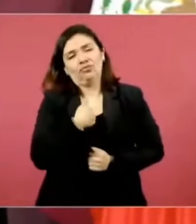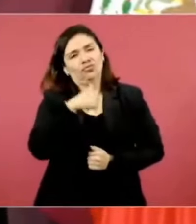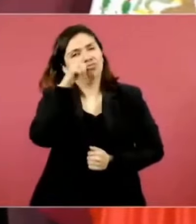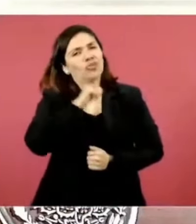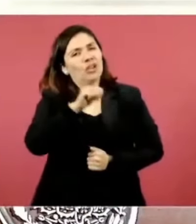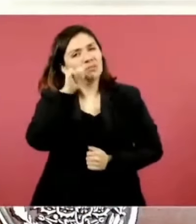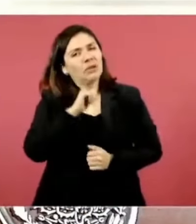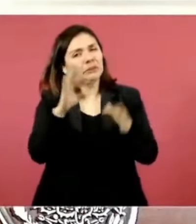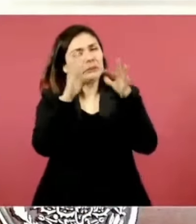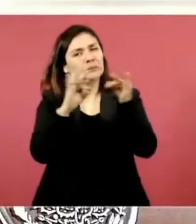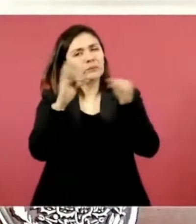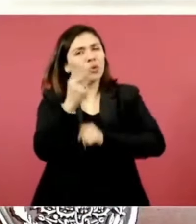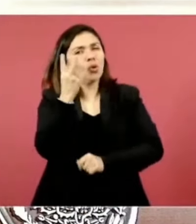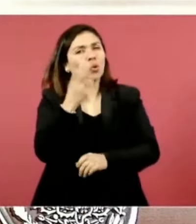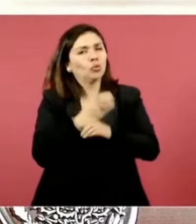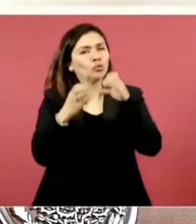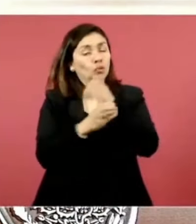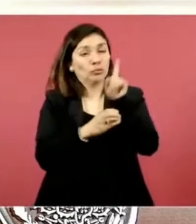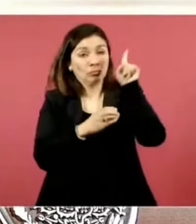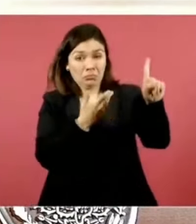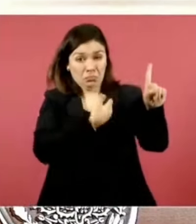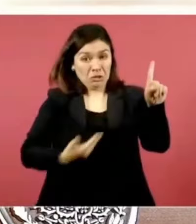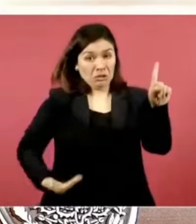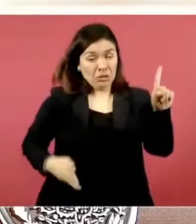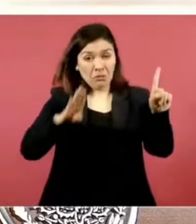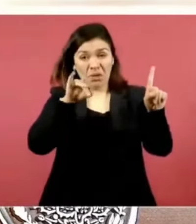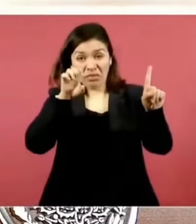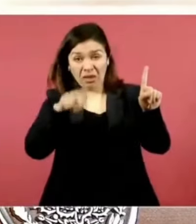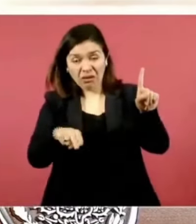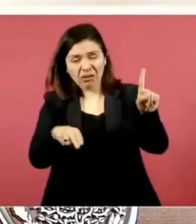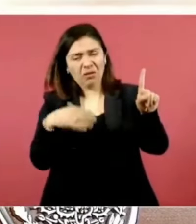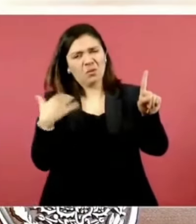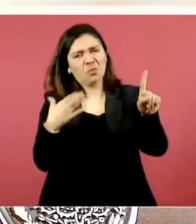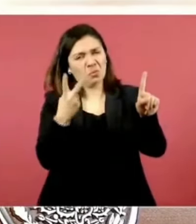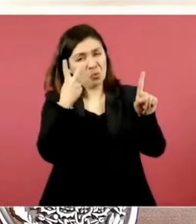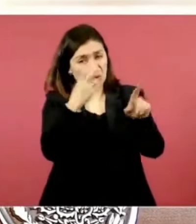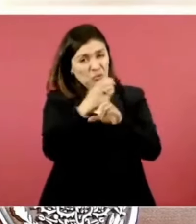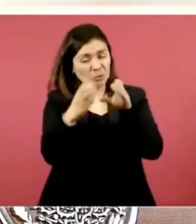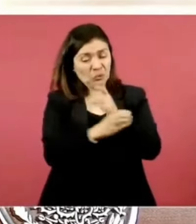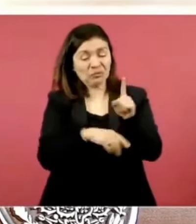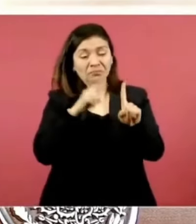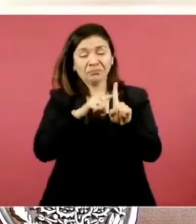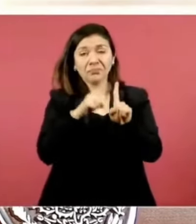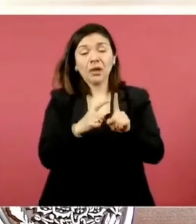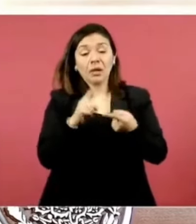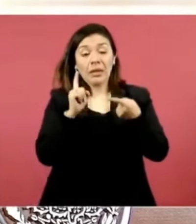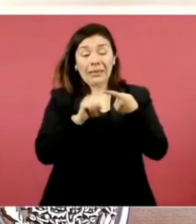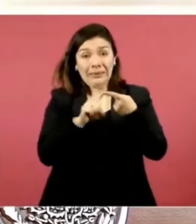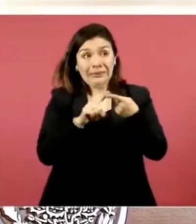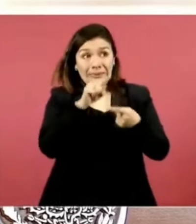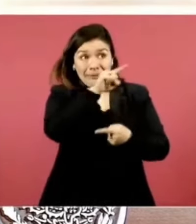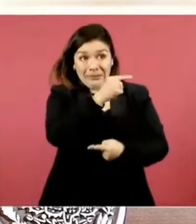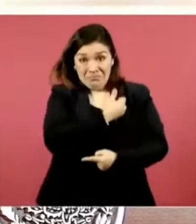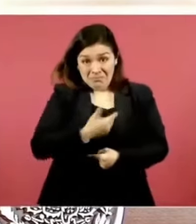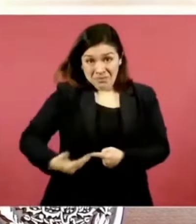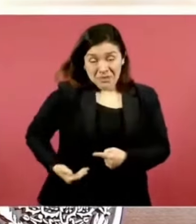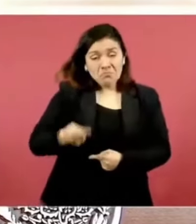subrayando dos cosas del presidente Biden, muy favorables. una, que es el primer presidente que abre